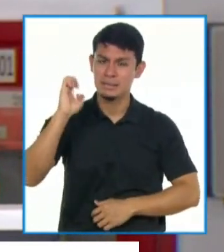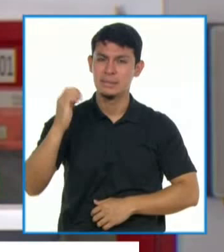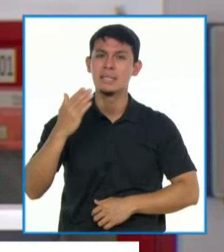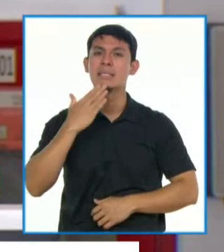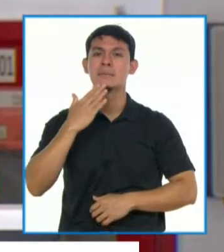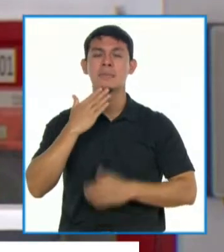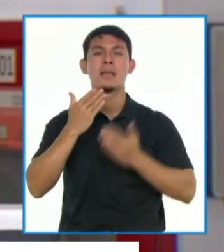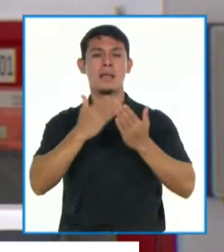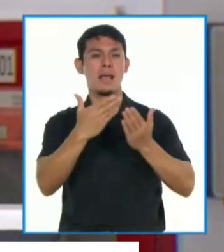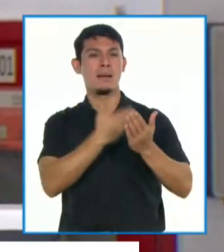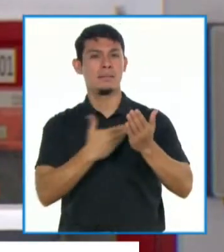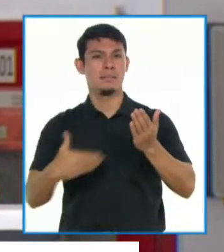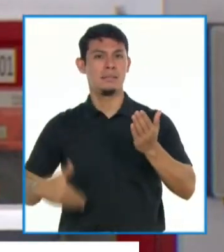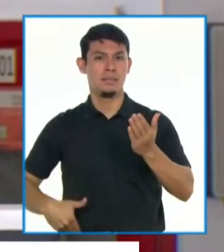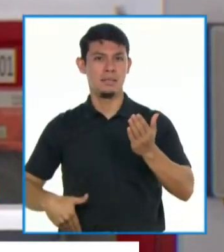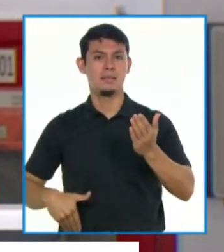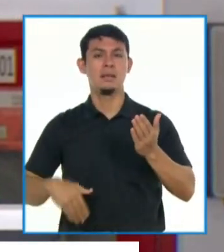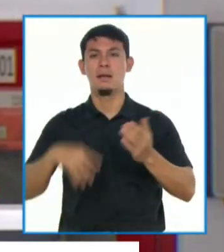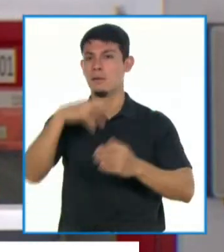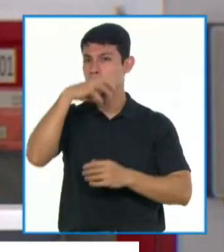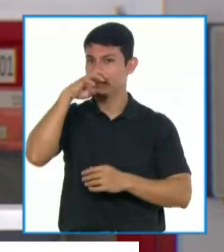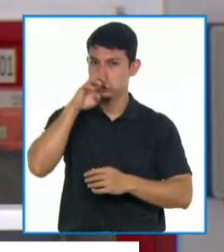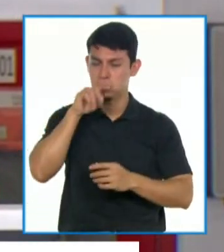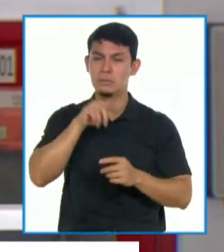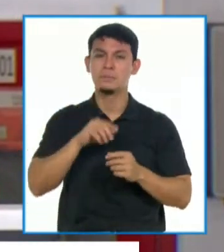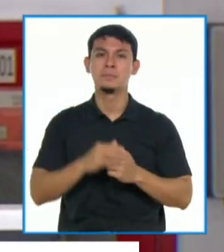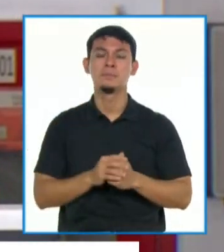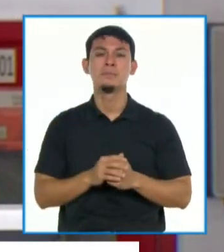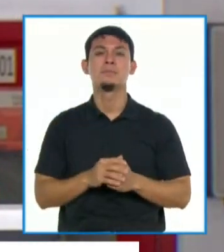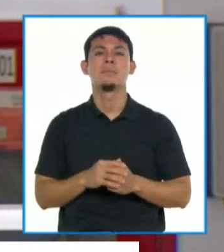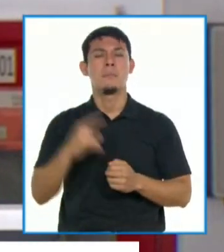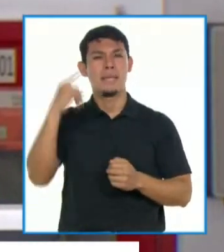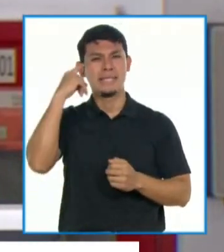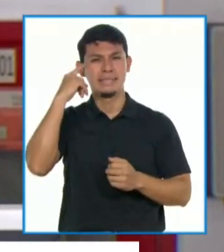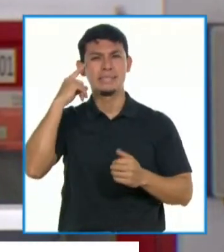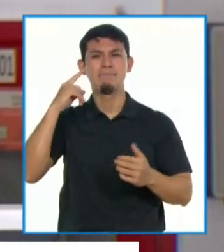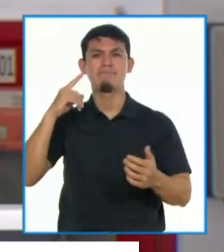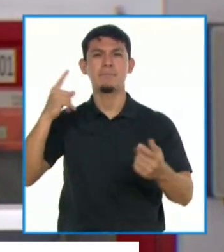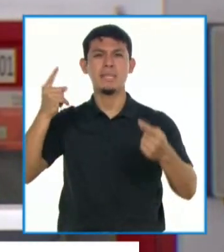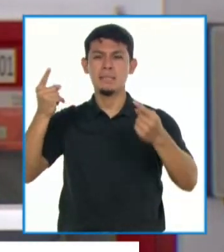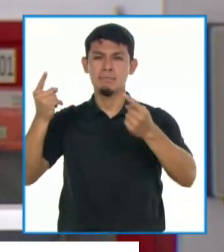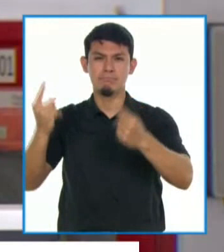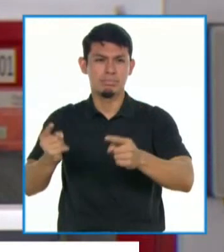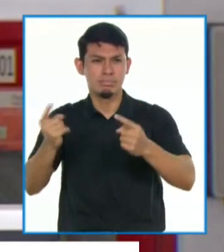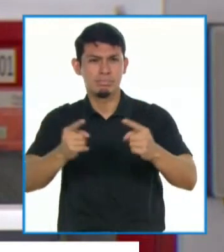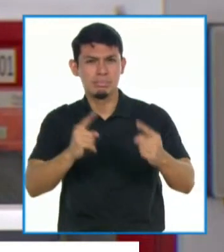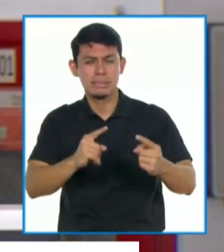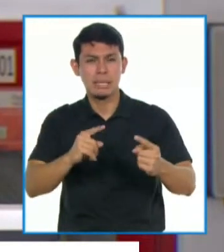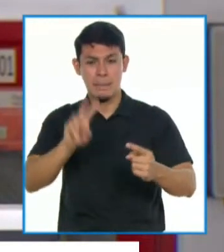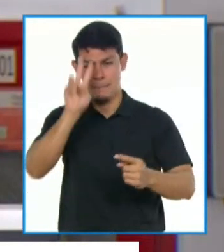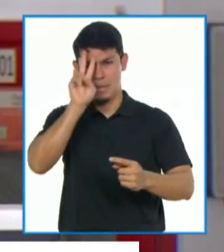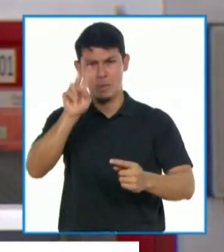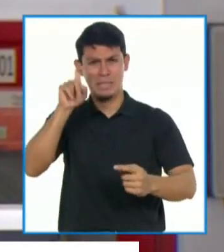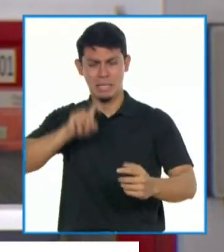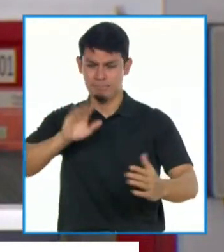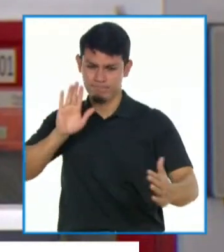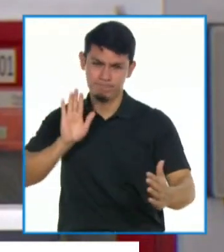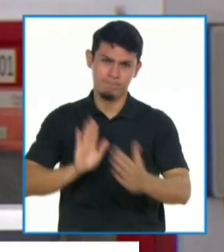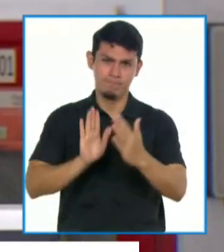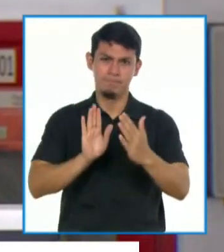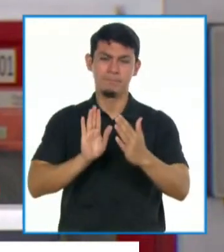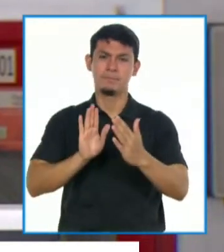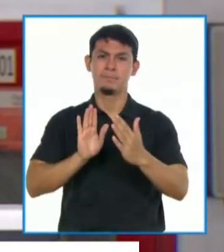por nuestro presidente Francisco Zagasti. Creo que los desafíos que tiene que asumir nuestro país en este contexto